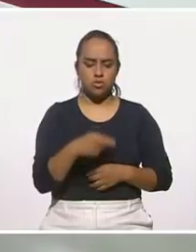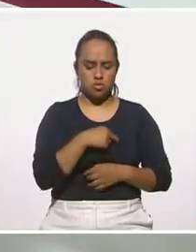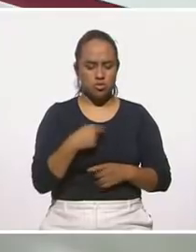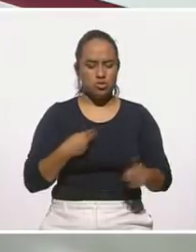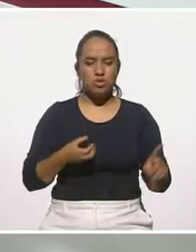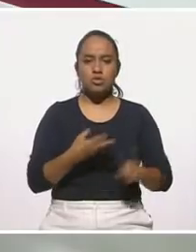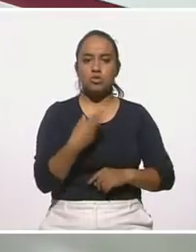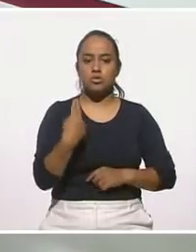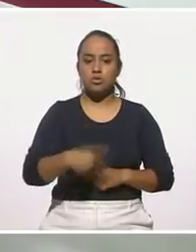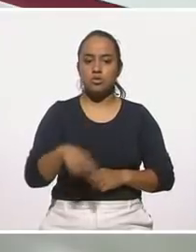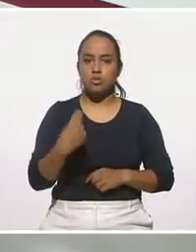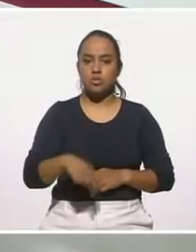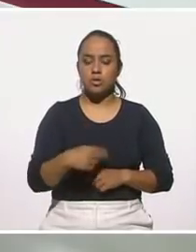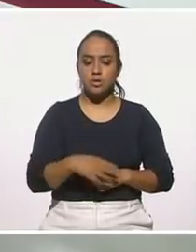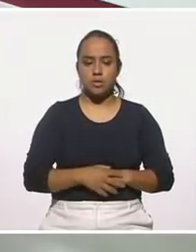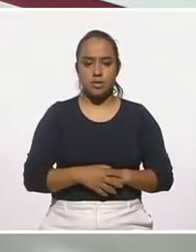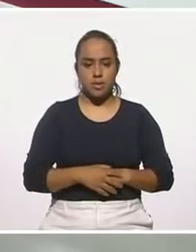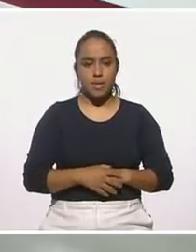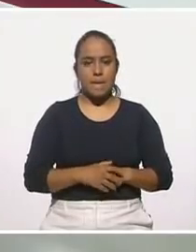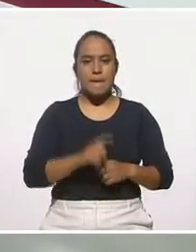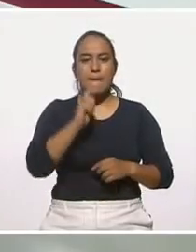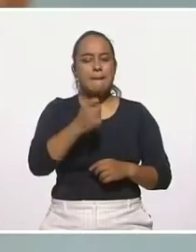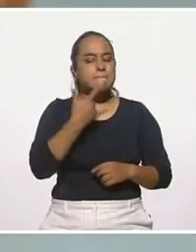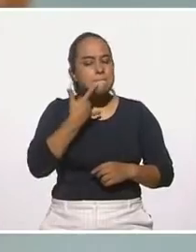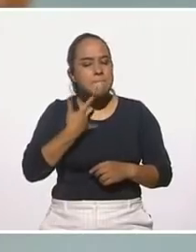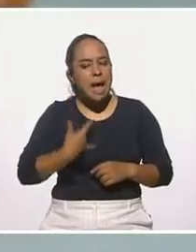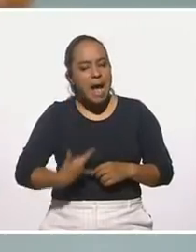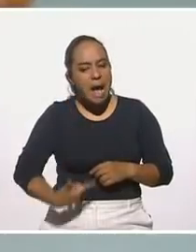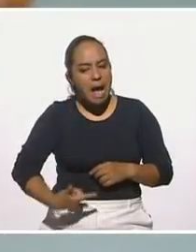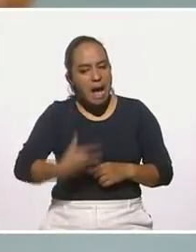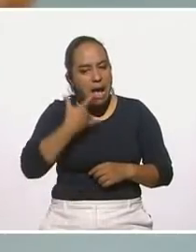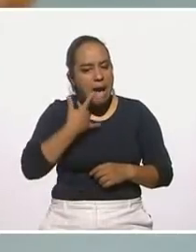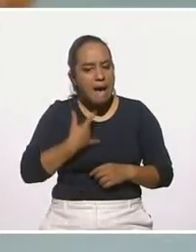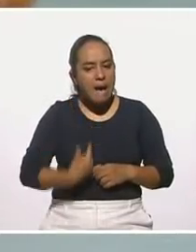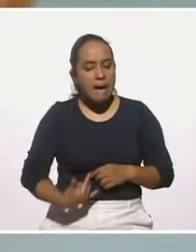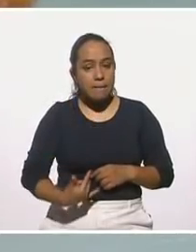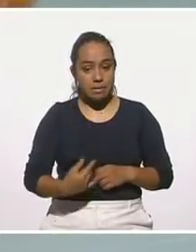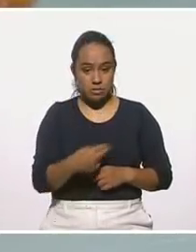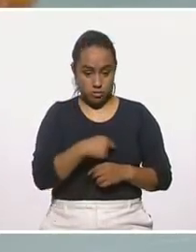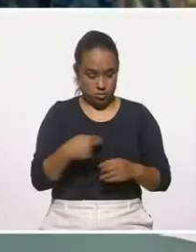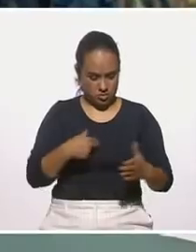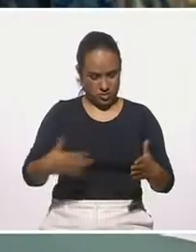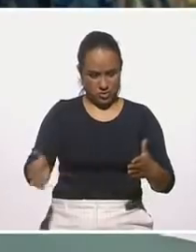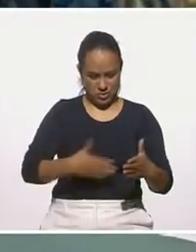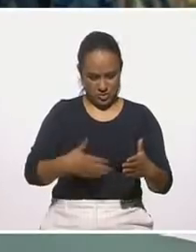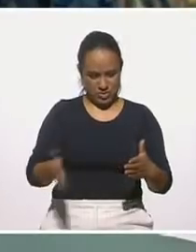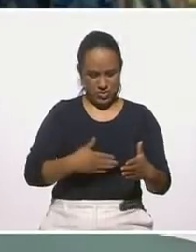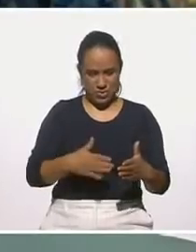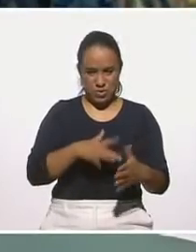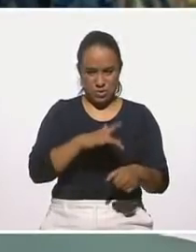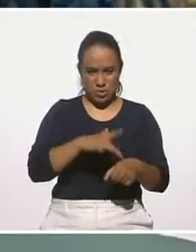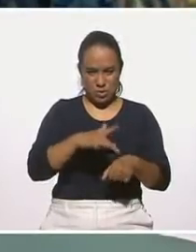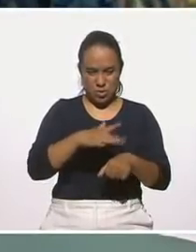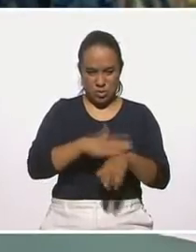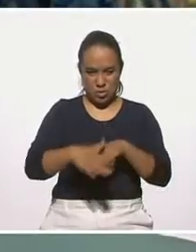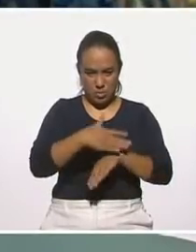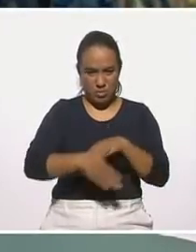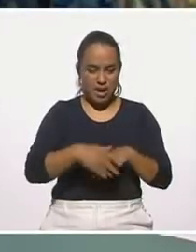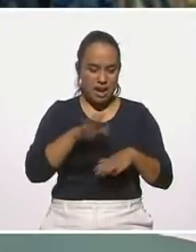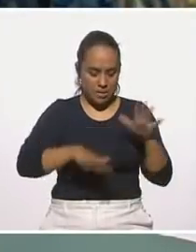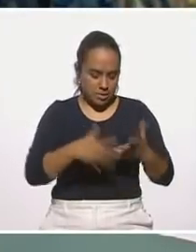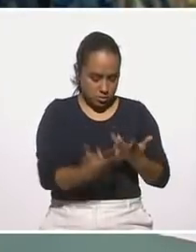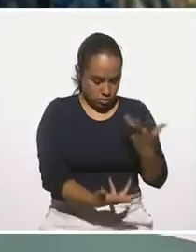llamamos baba de nopal. Al cocer los nopales, cuando se requieren de